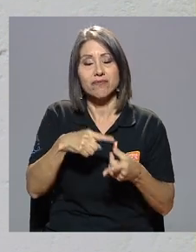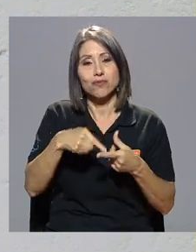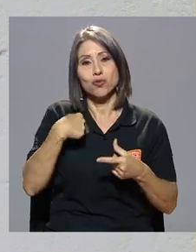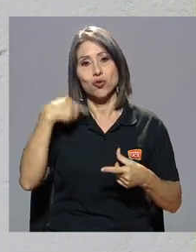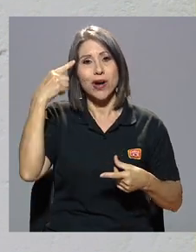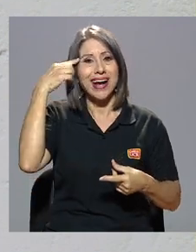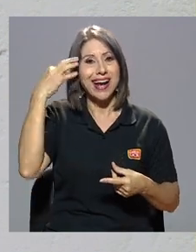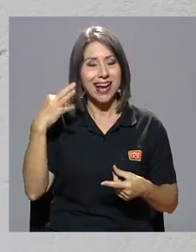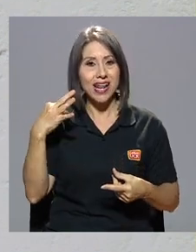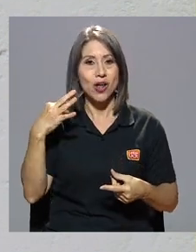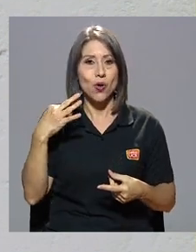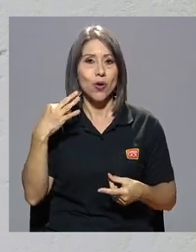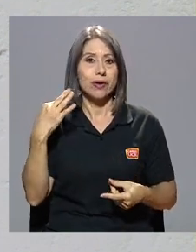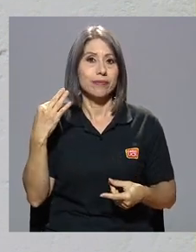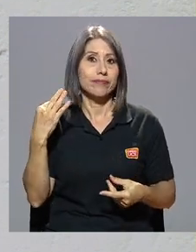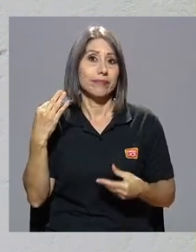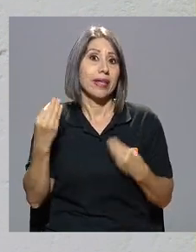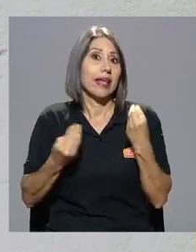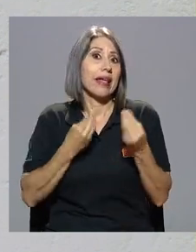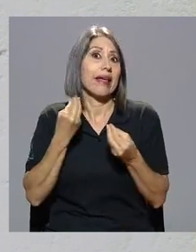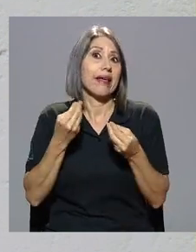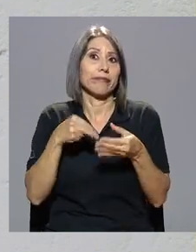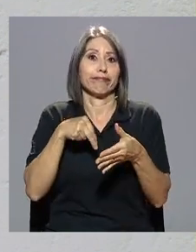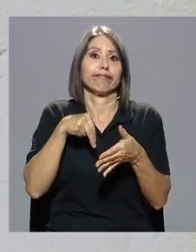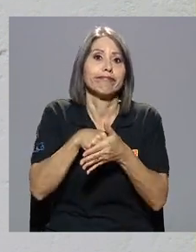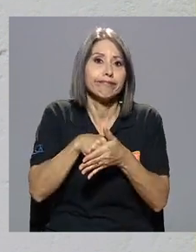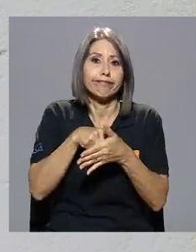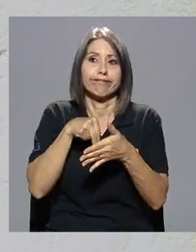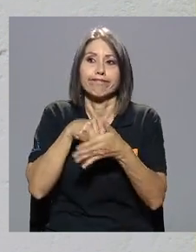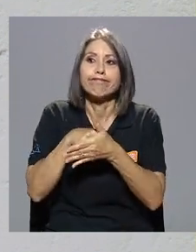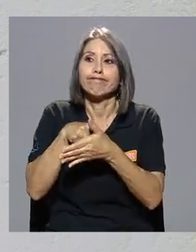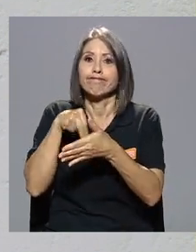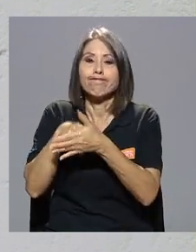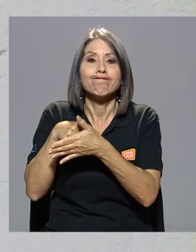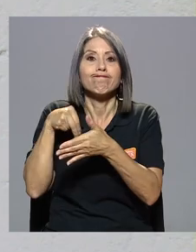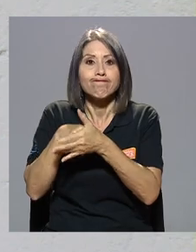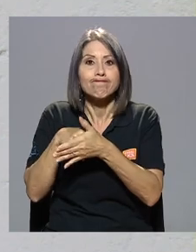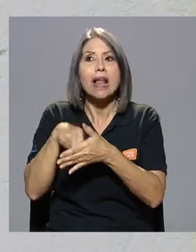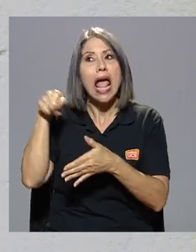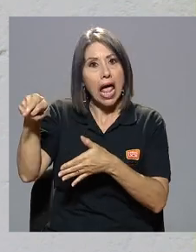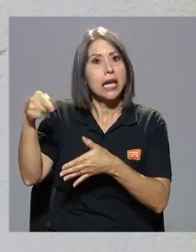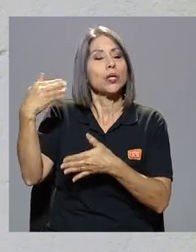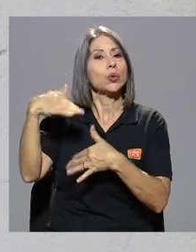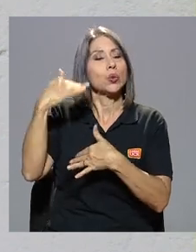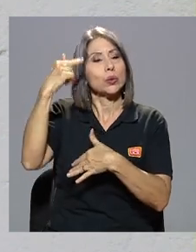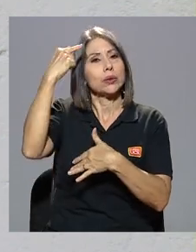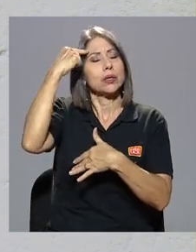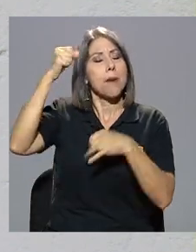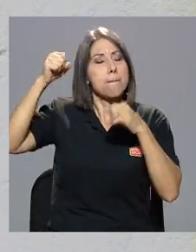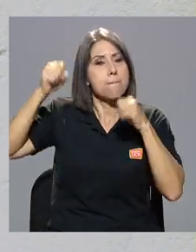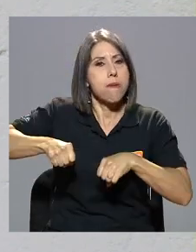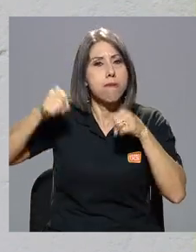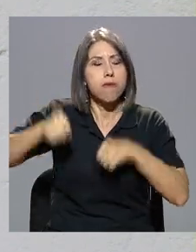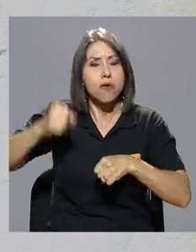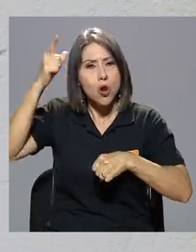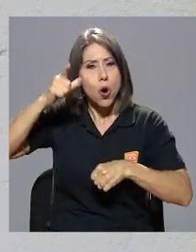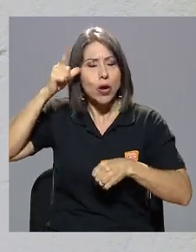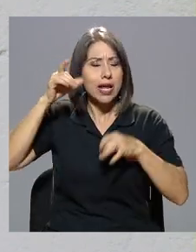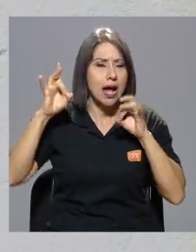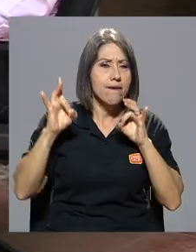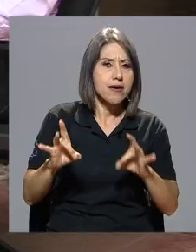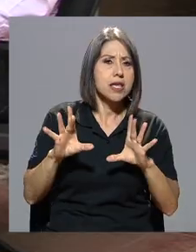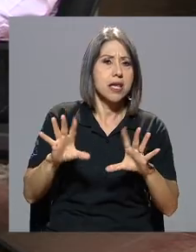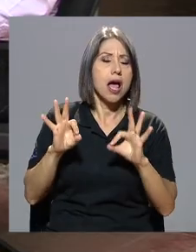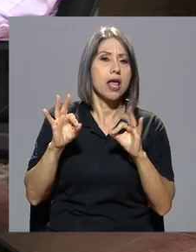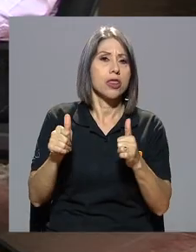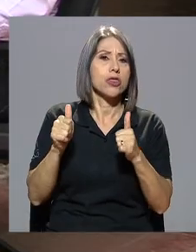solo se estrellarán contra paredes. Entonces él tenía eso, una mente con una capacidad lógica brillante.